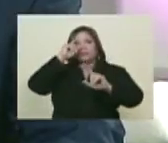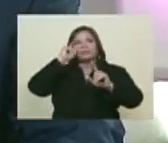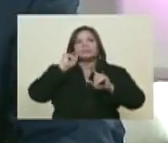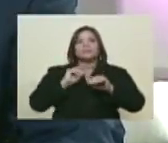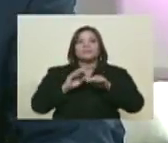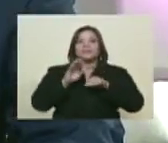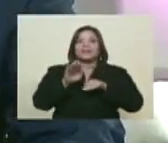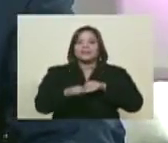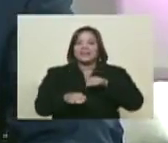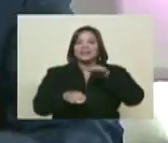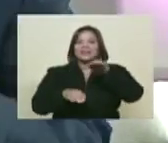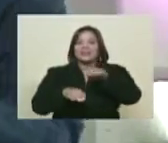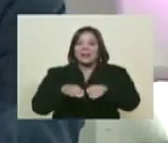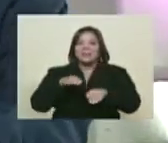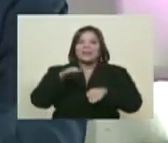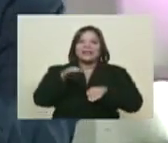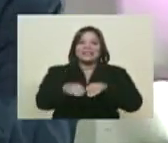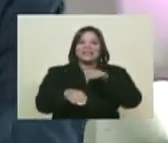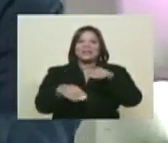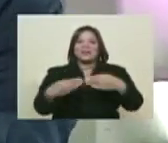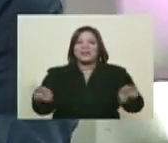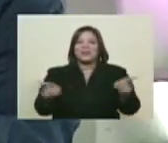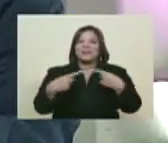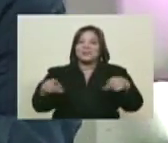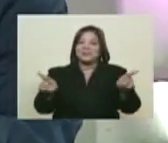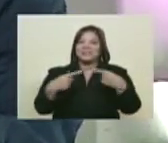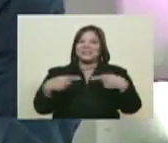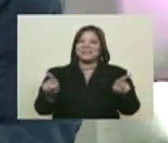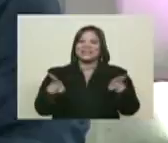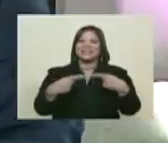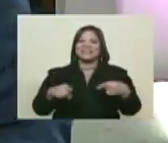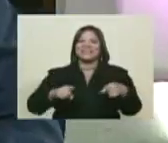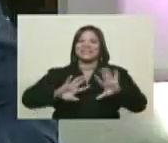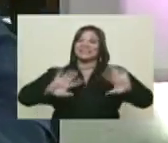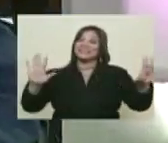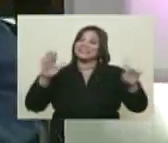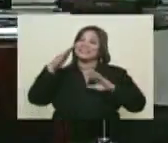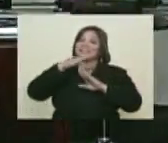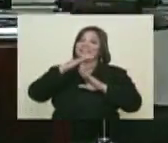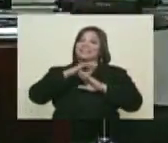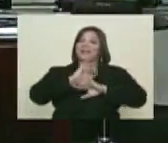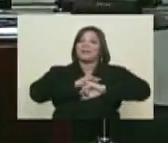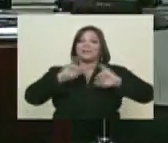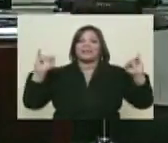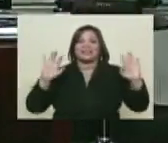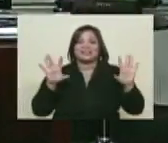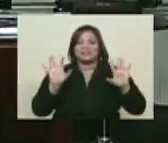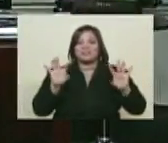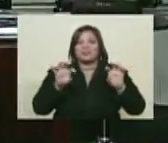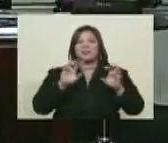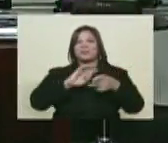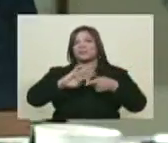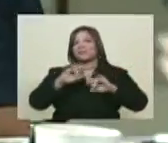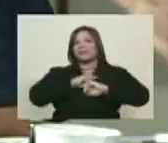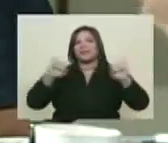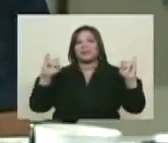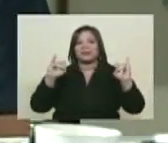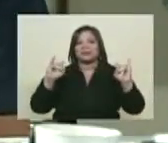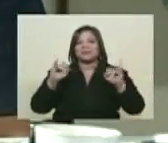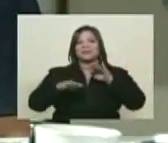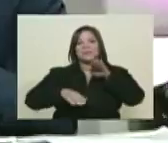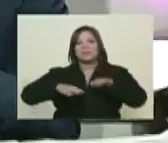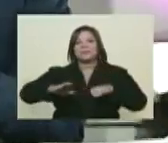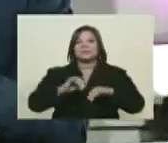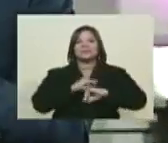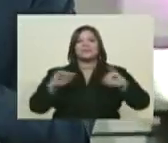despacito... Y suave. Y despacito se fue este pedazo de la entrevista, hermano. Te agradezco mucho. Ernesto, un placer estar contigo. Gracias, Miguel. Un abrazo. Hasta más pronto,